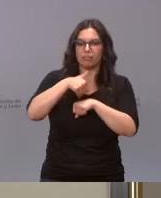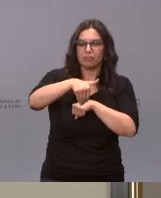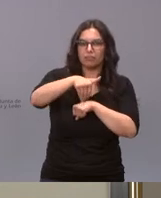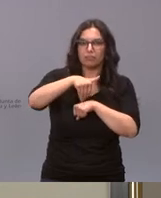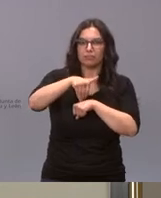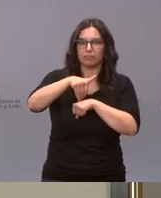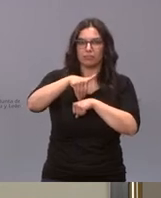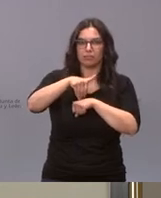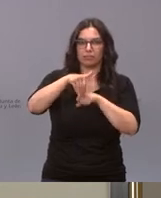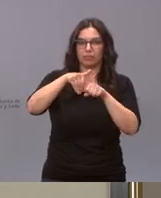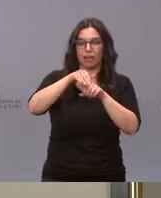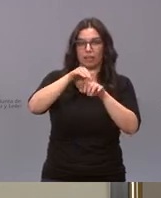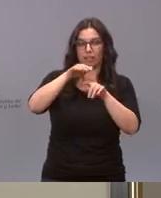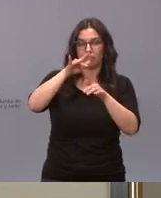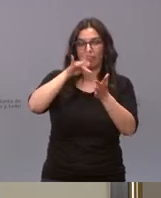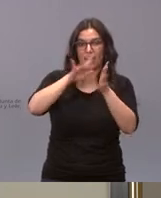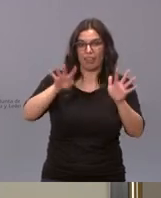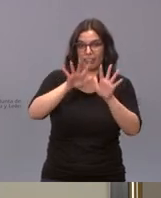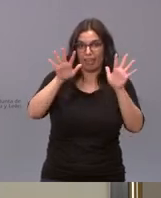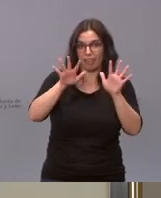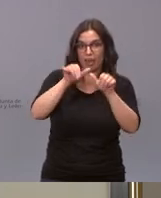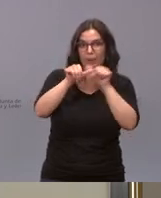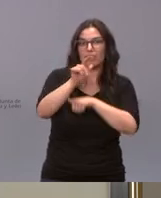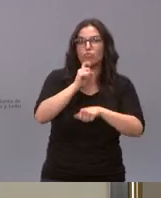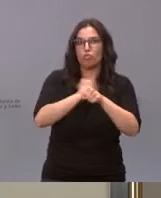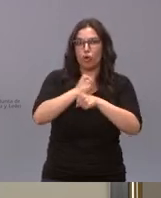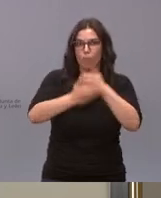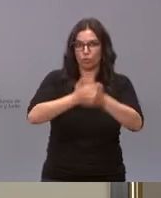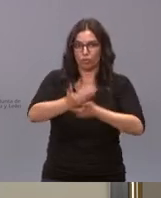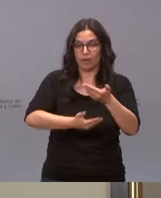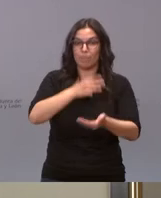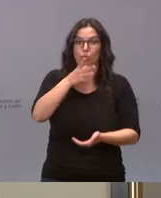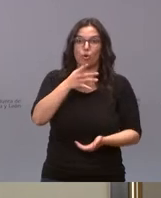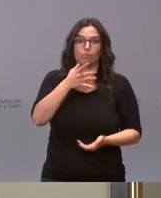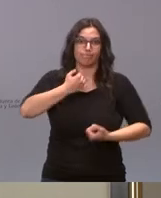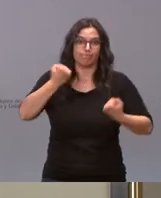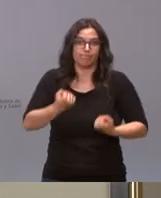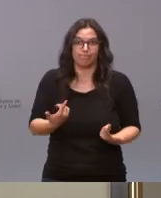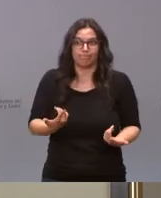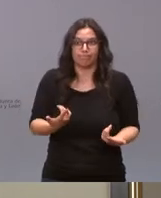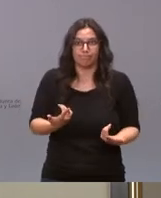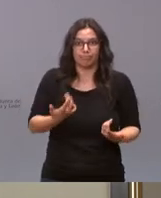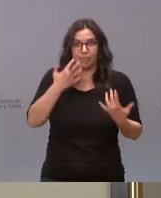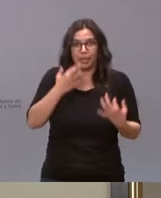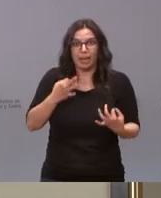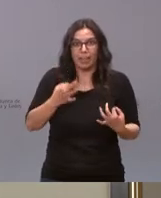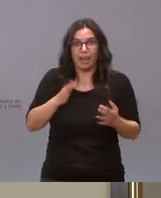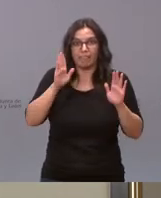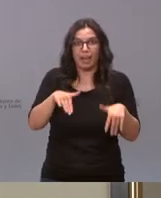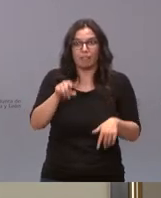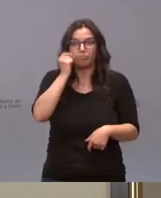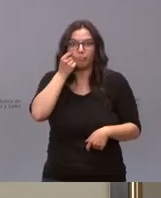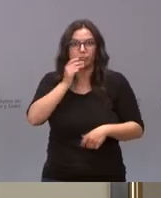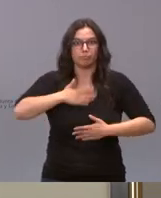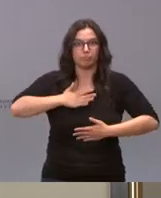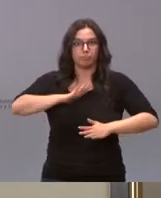que decayera el estado de alarma porque insisten en que siguen enterándose por el bocil de las condiciones